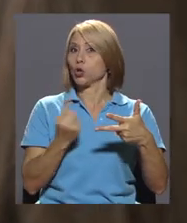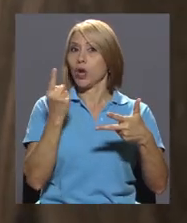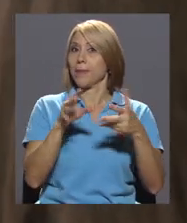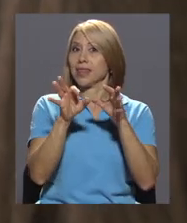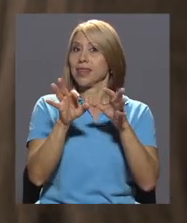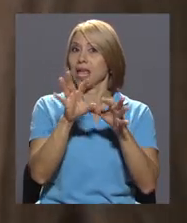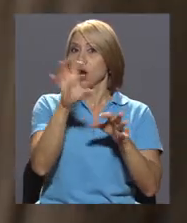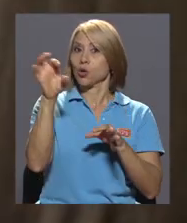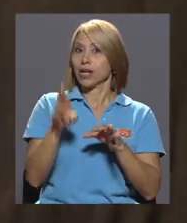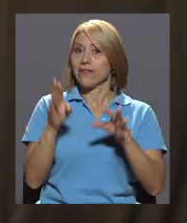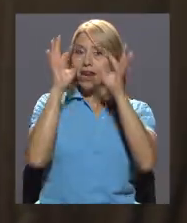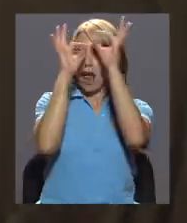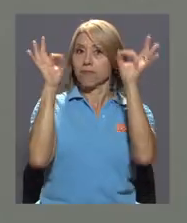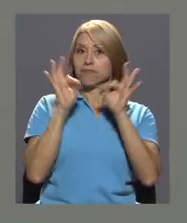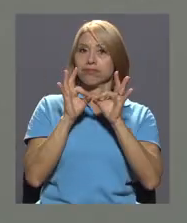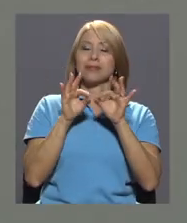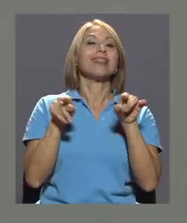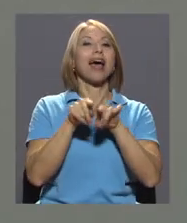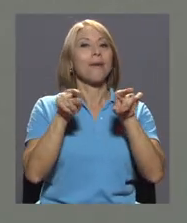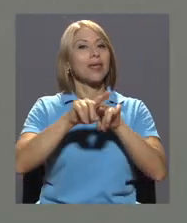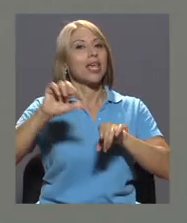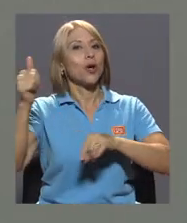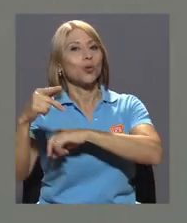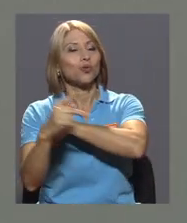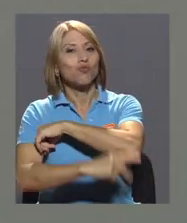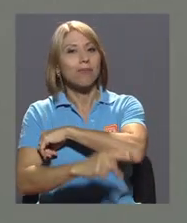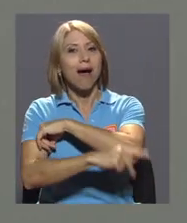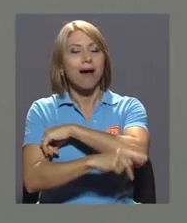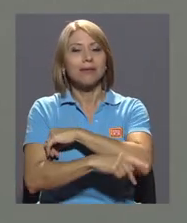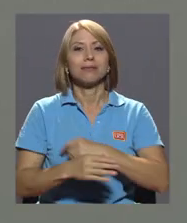país, sino también fuera de nuestras fronteras.